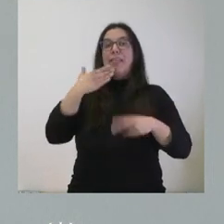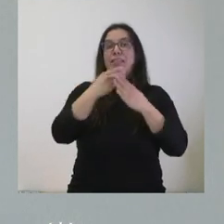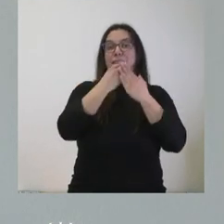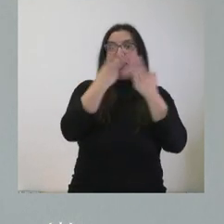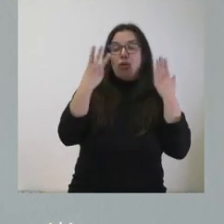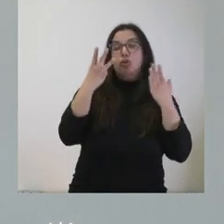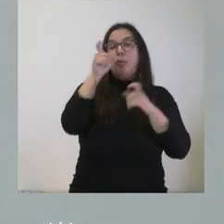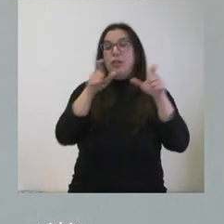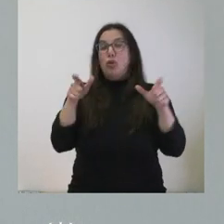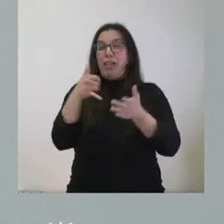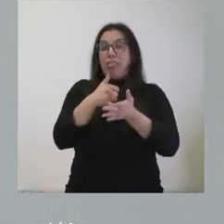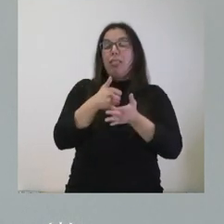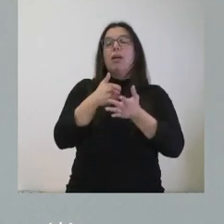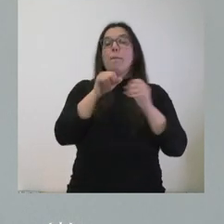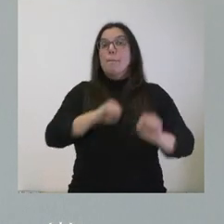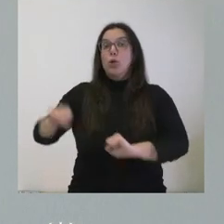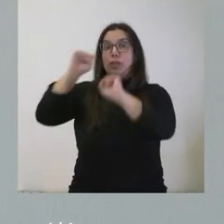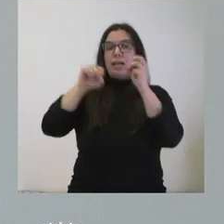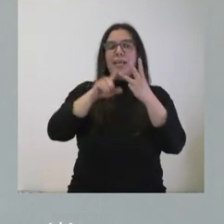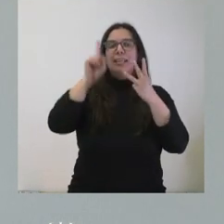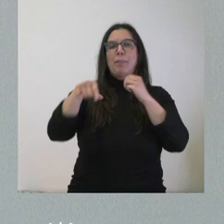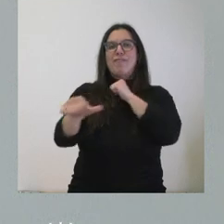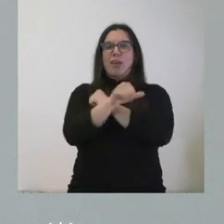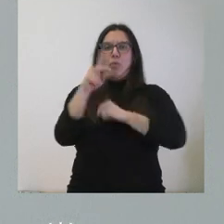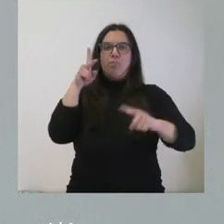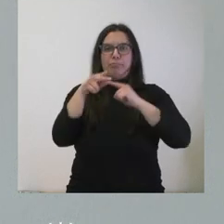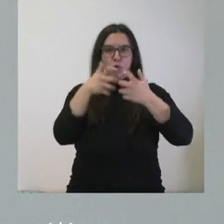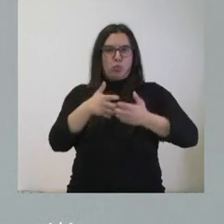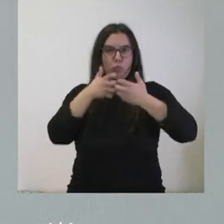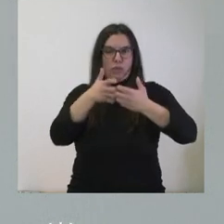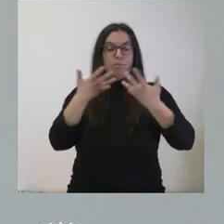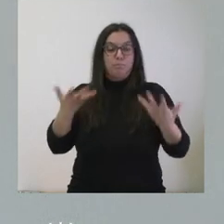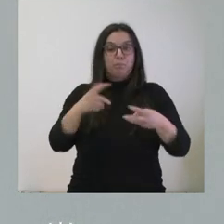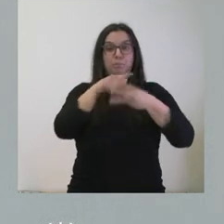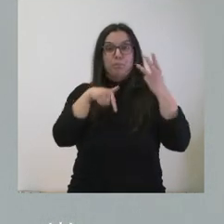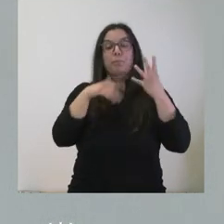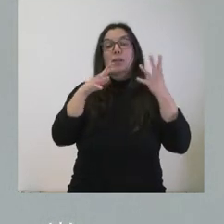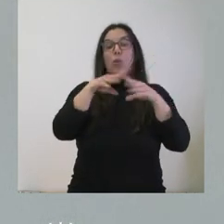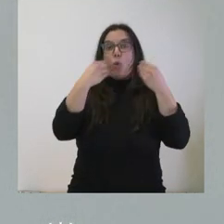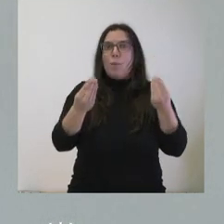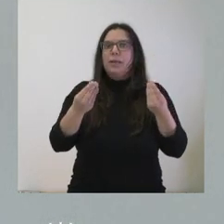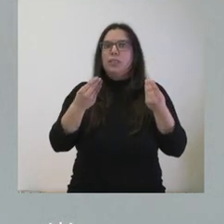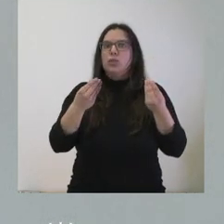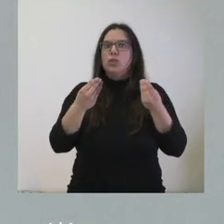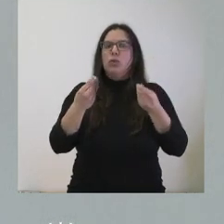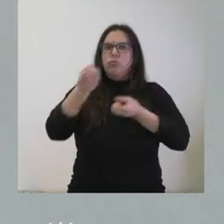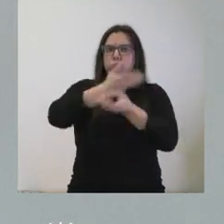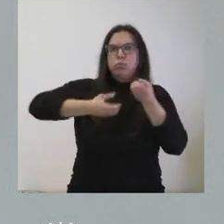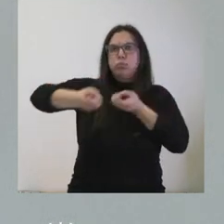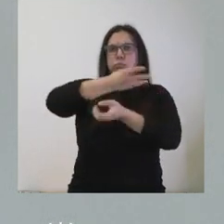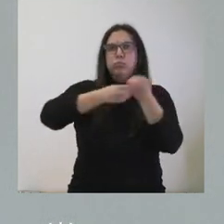vulnerables y luchar contra el fraude. Estamos hablando de un documento que ha sido ciertamente participativo, las